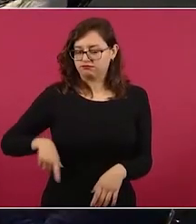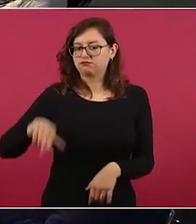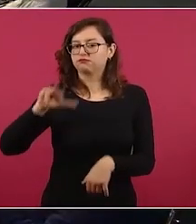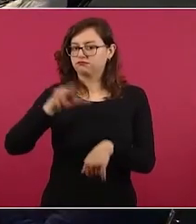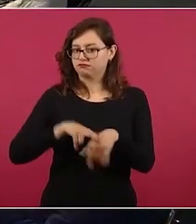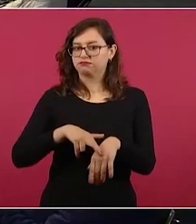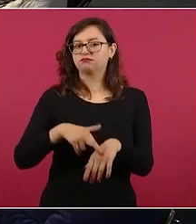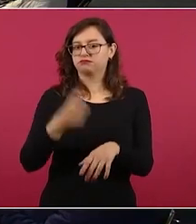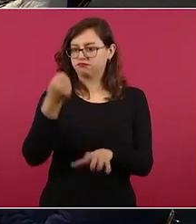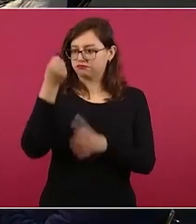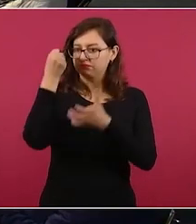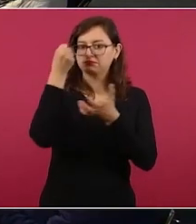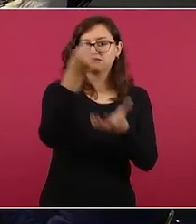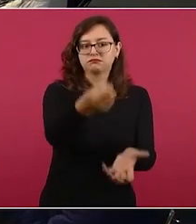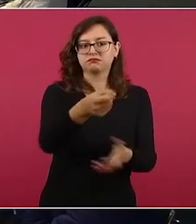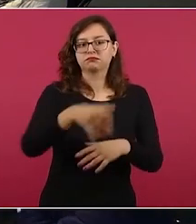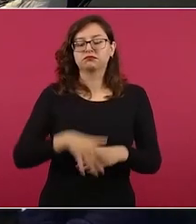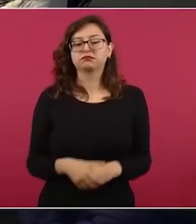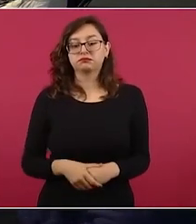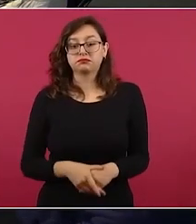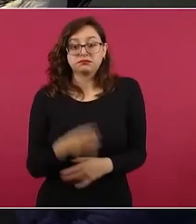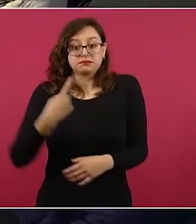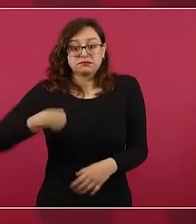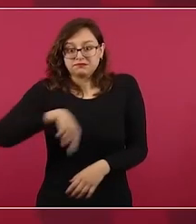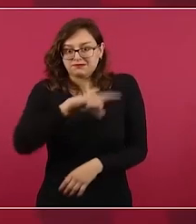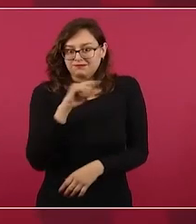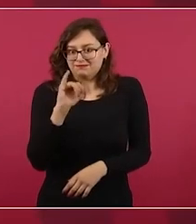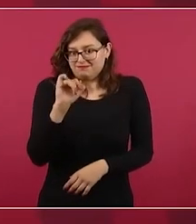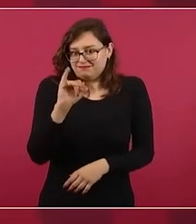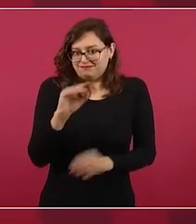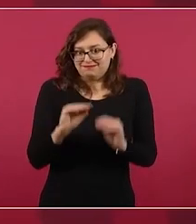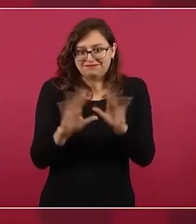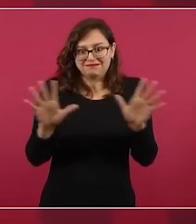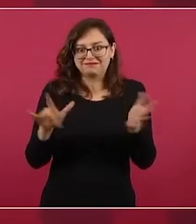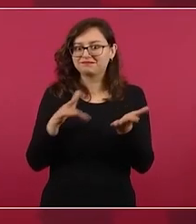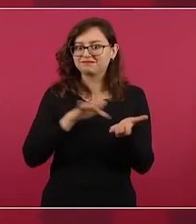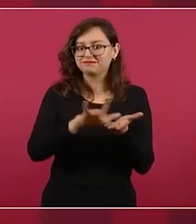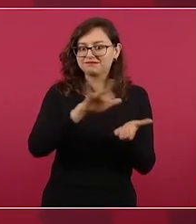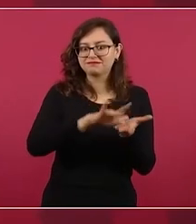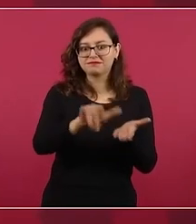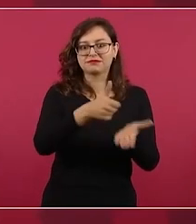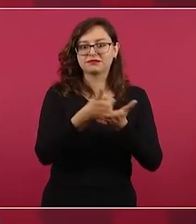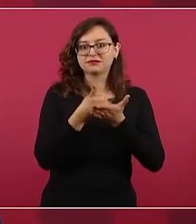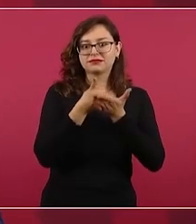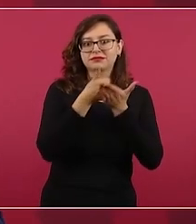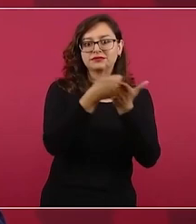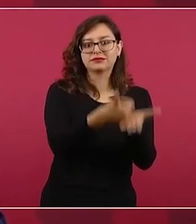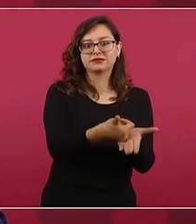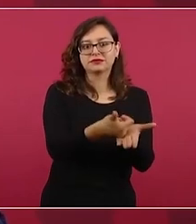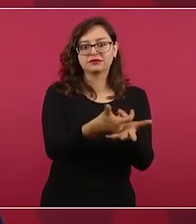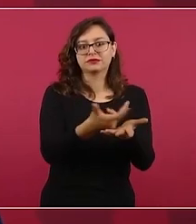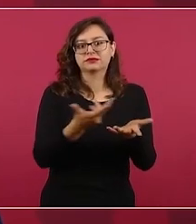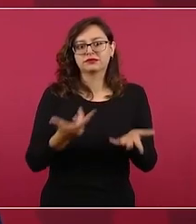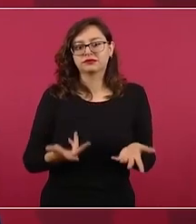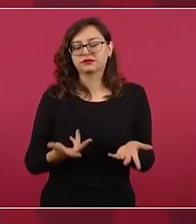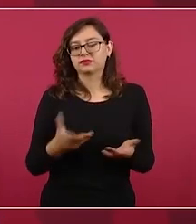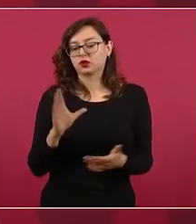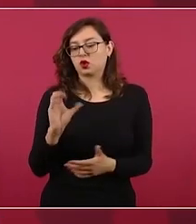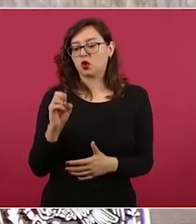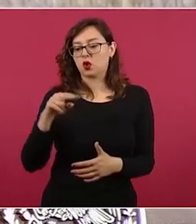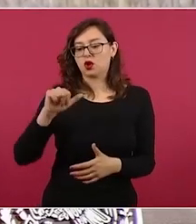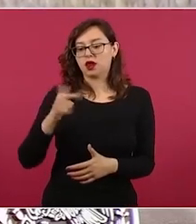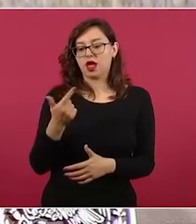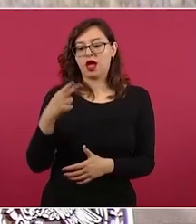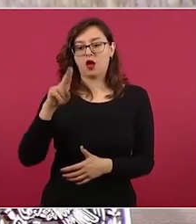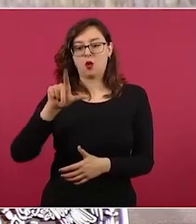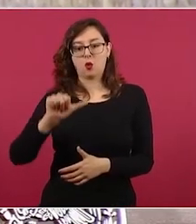estamos ayudando al grado de que un funcionario de Conagua